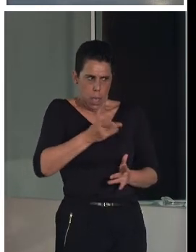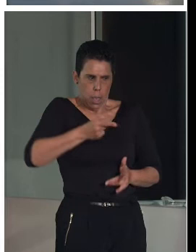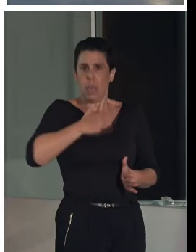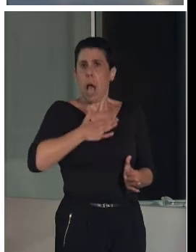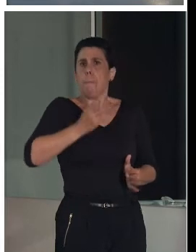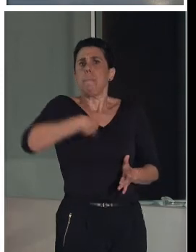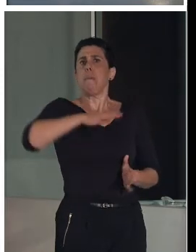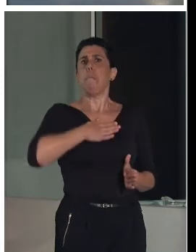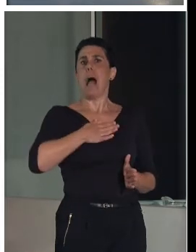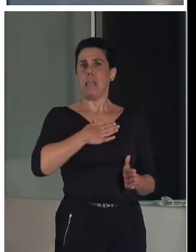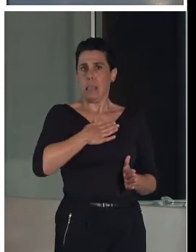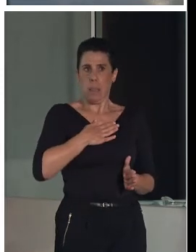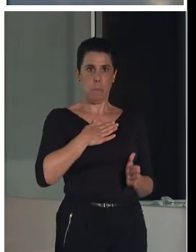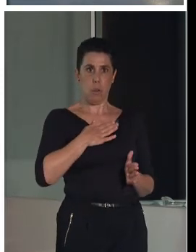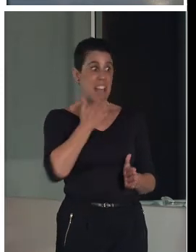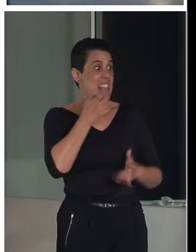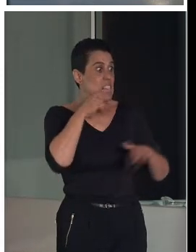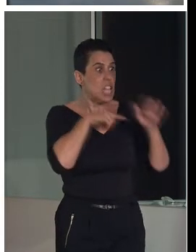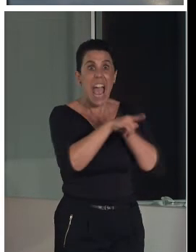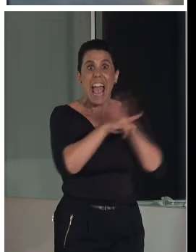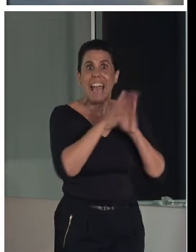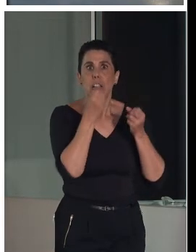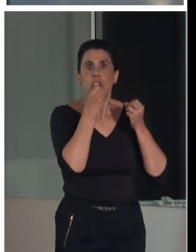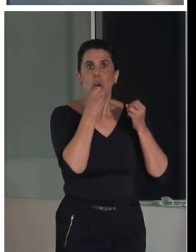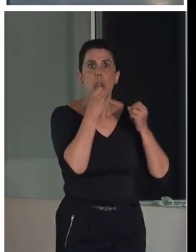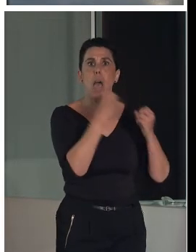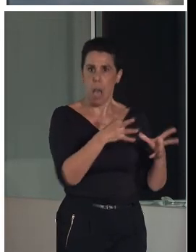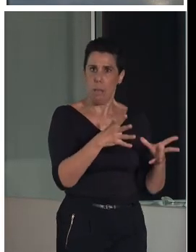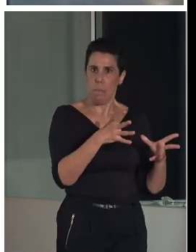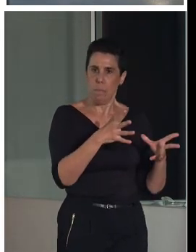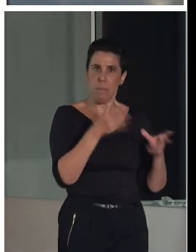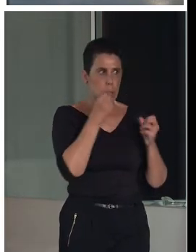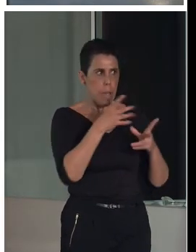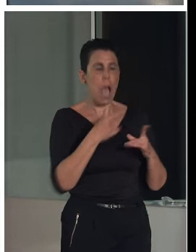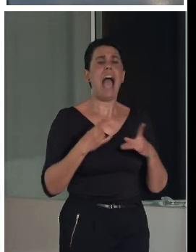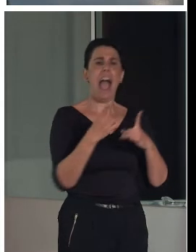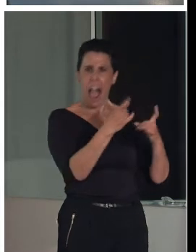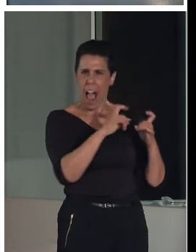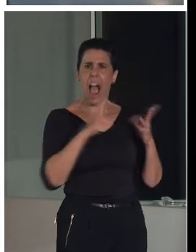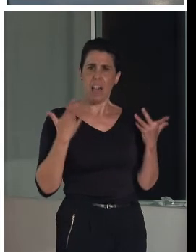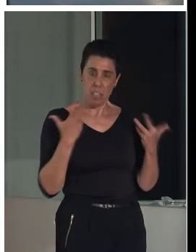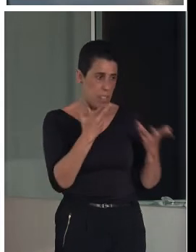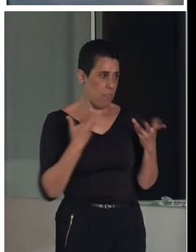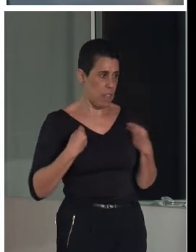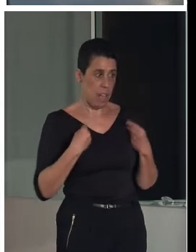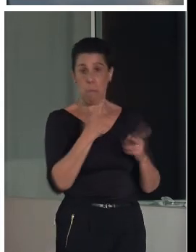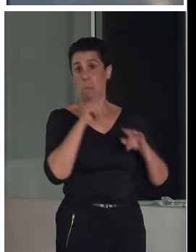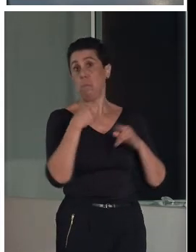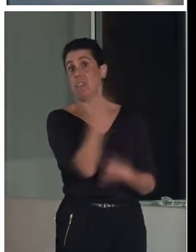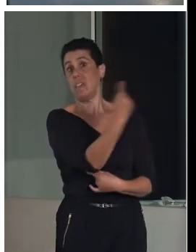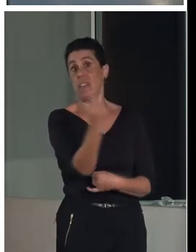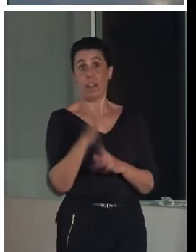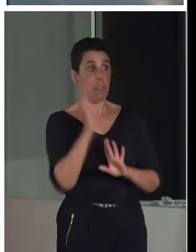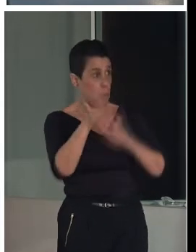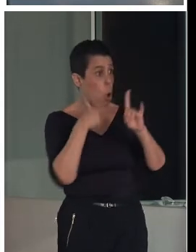manera adecuada, es importante en sus vidas, es necesario y, por tanto, tienen que incorporarlo en todas las facetas. Y ese era